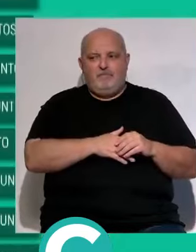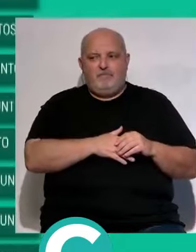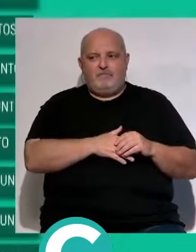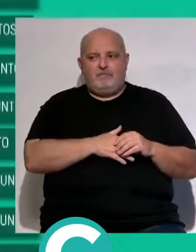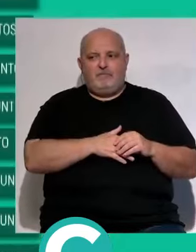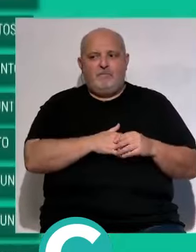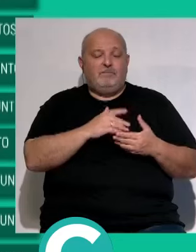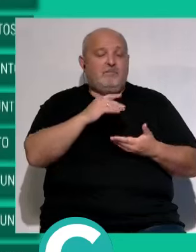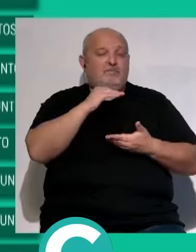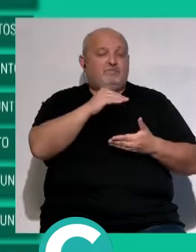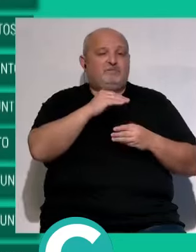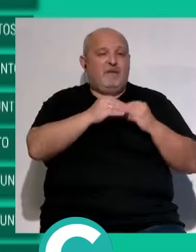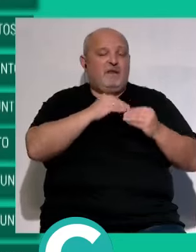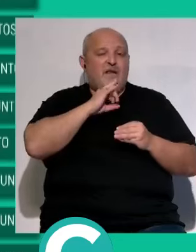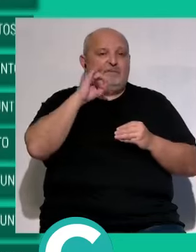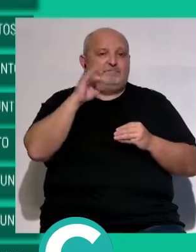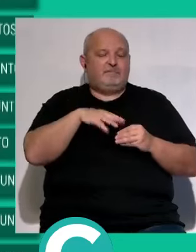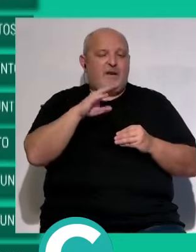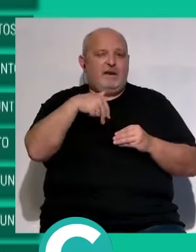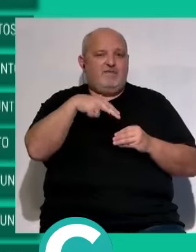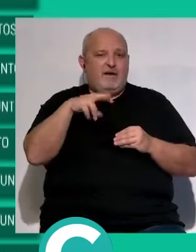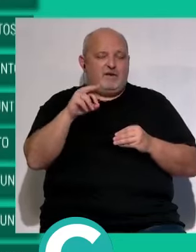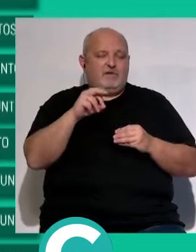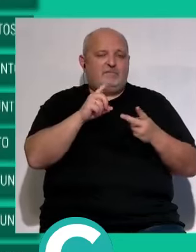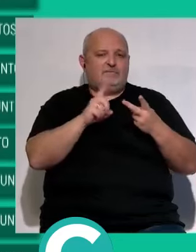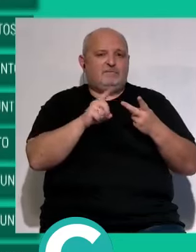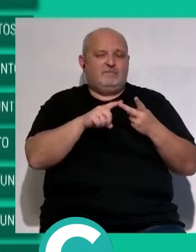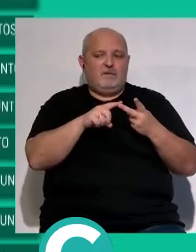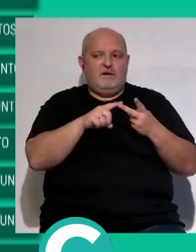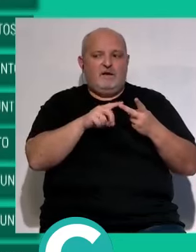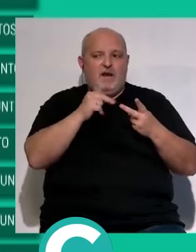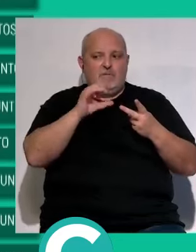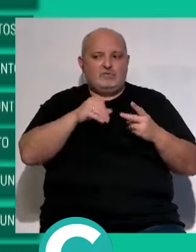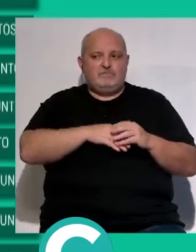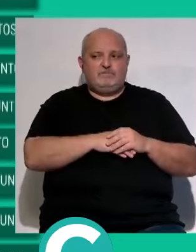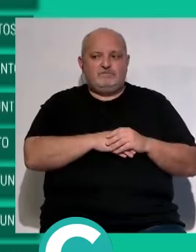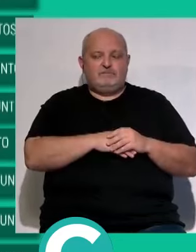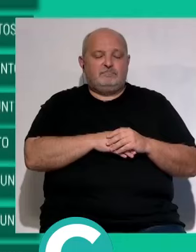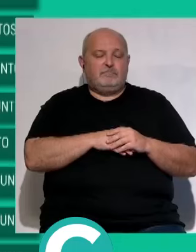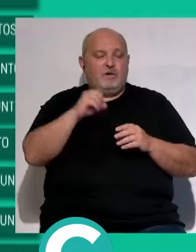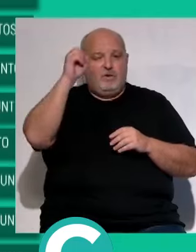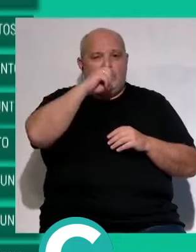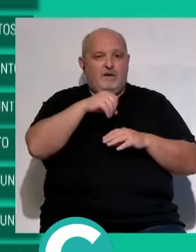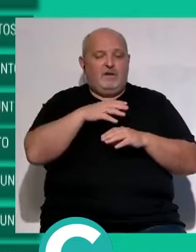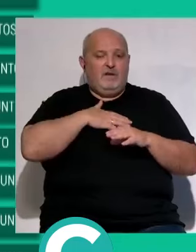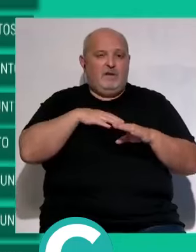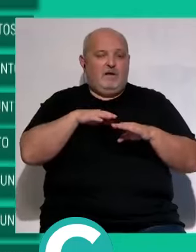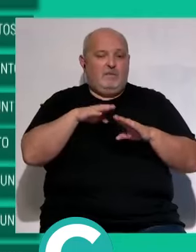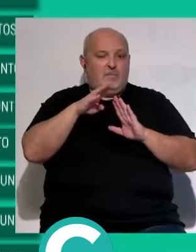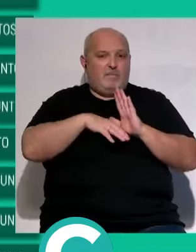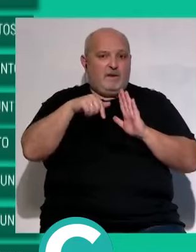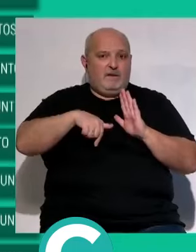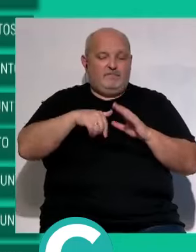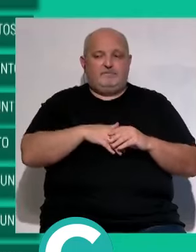un trofeo que se va a llevar a Robert Navarro seguido de Cris Ramos en cuanto a la opinión de la mesa del submarino